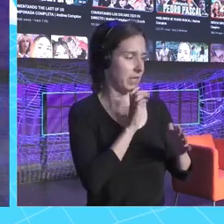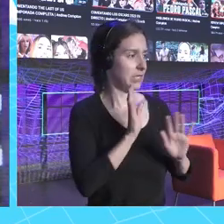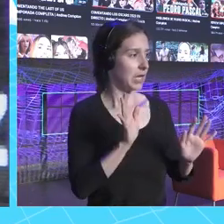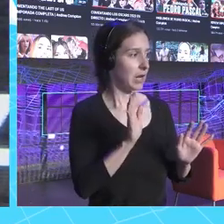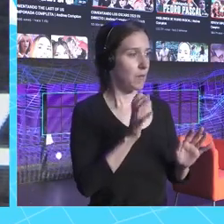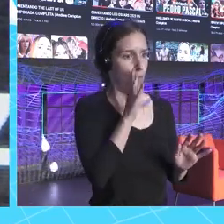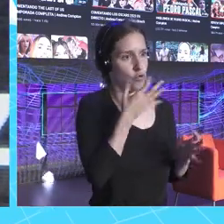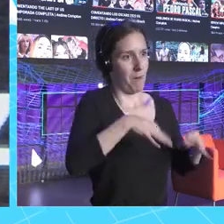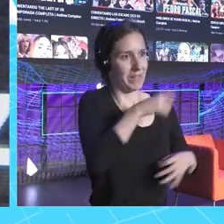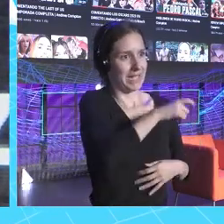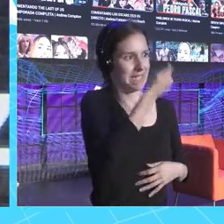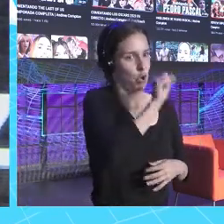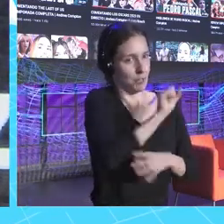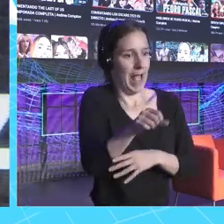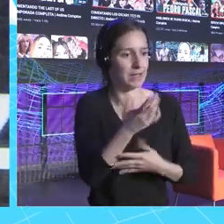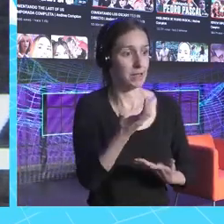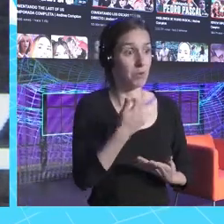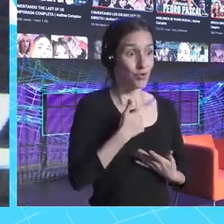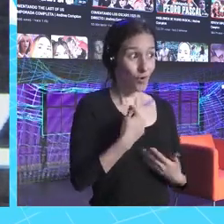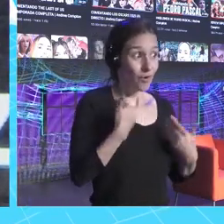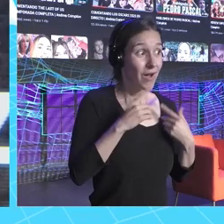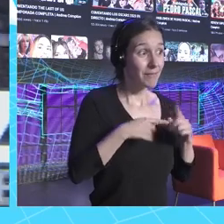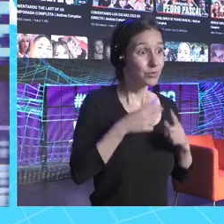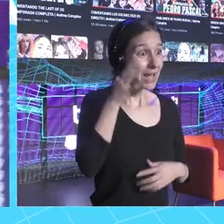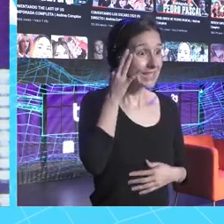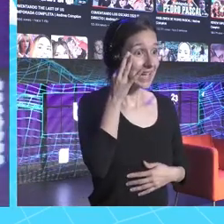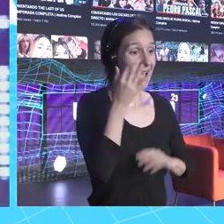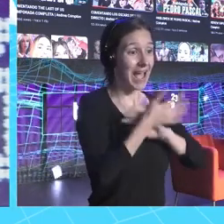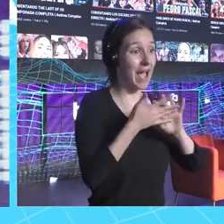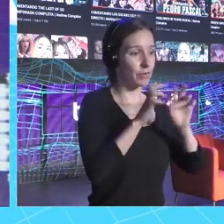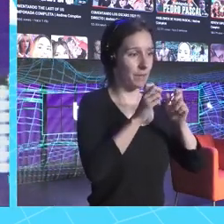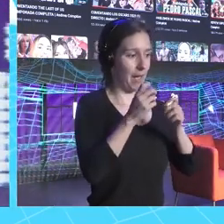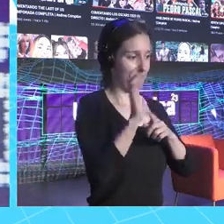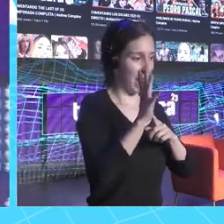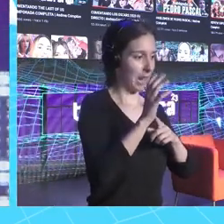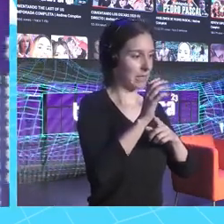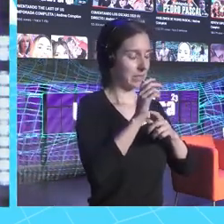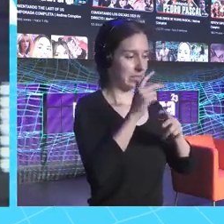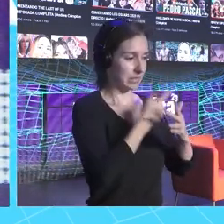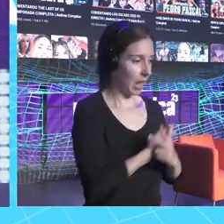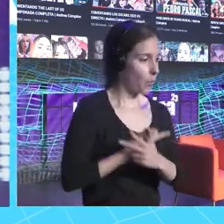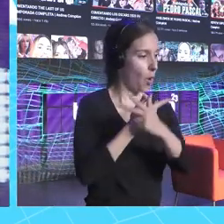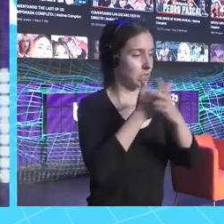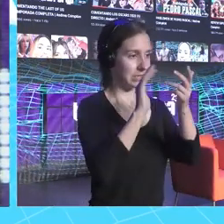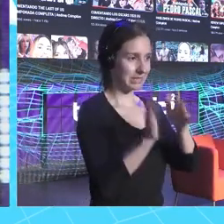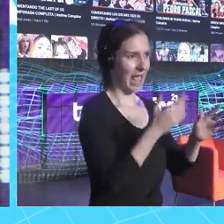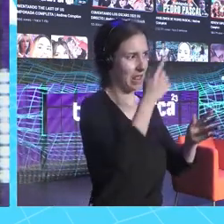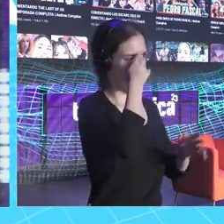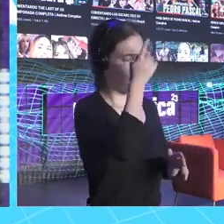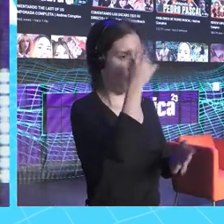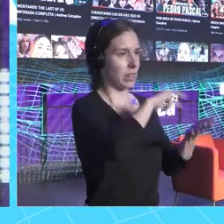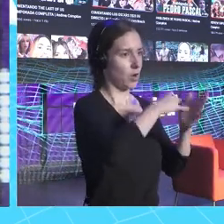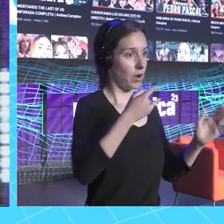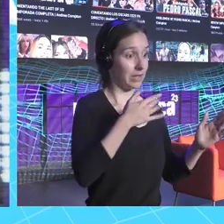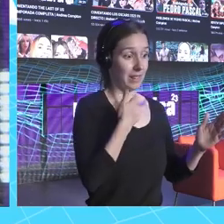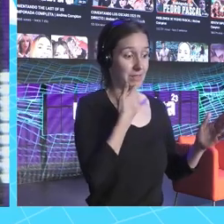yo soy una tía que habla de pelis, de series, de Star Wars, de tecnología, de cultura. O una serie de cosas que no están tan ligadas